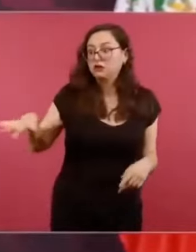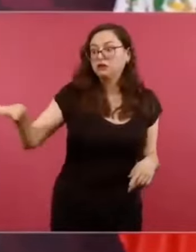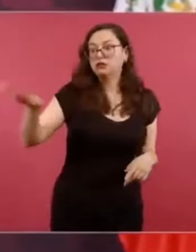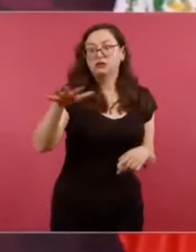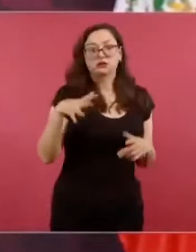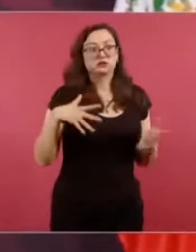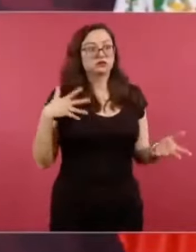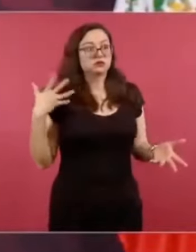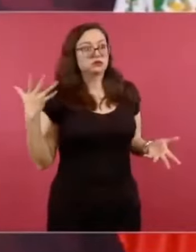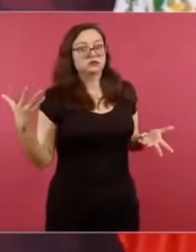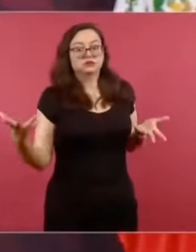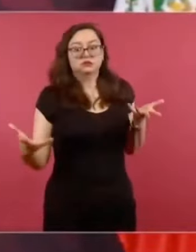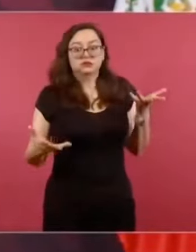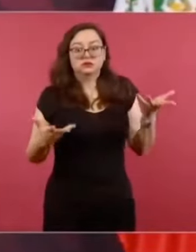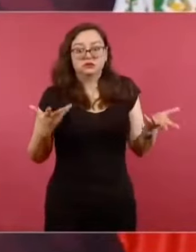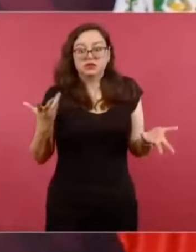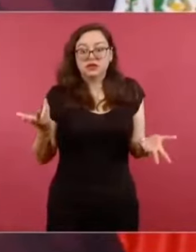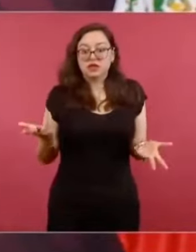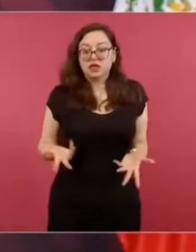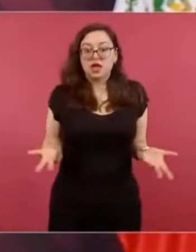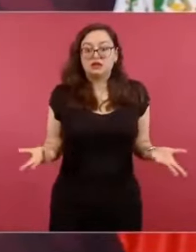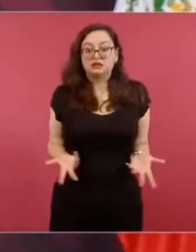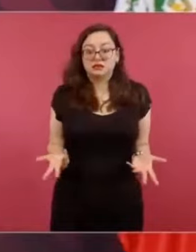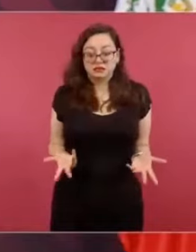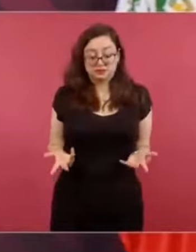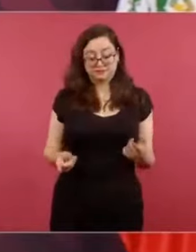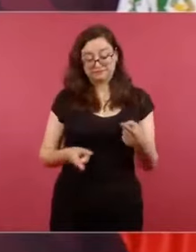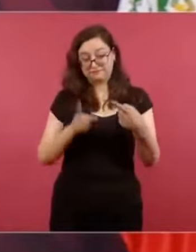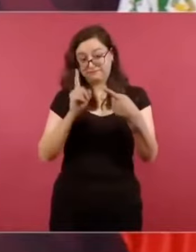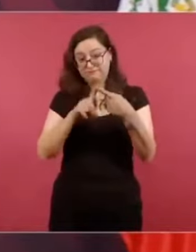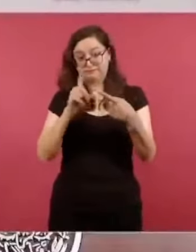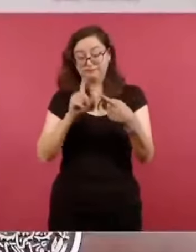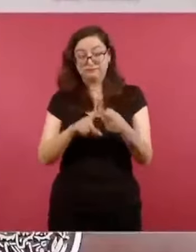Uno, la economía informal.